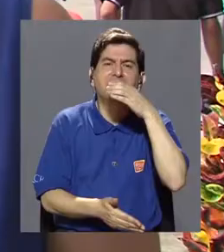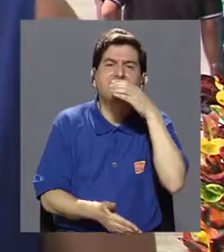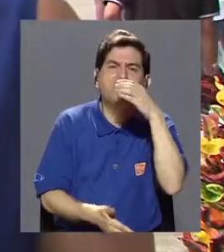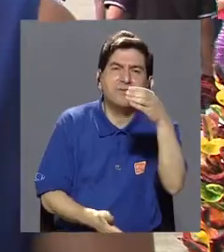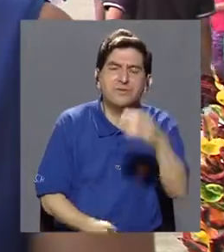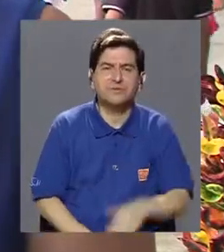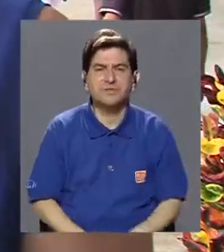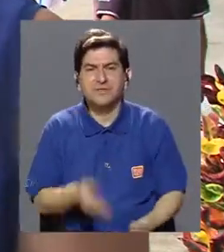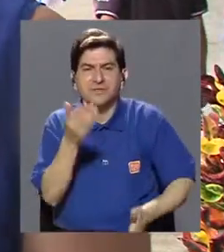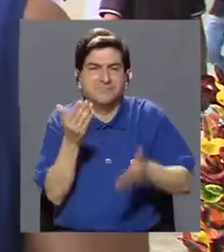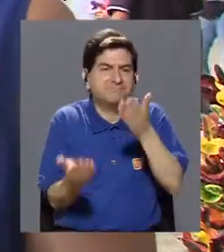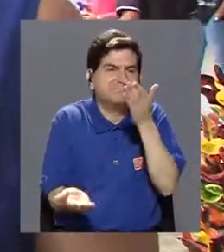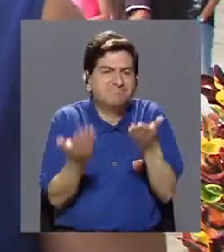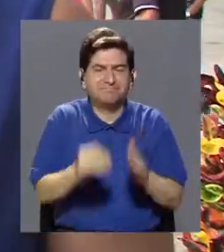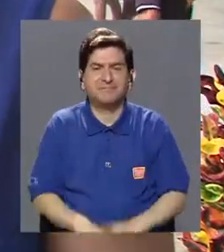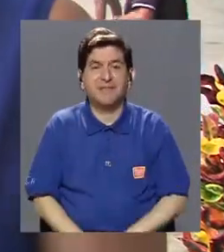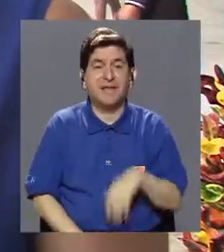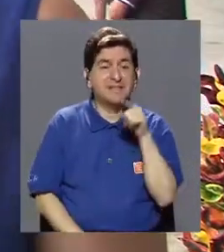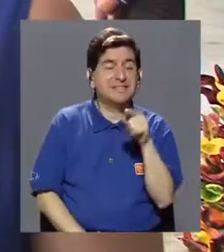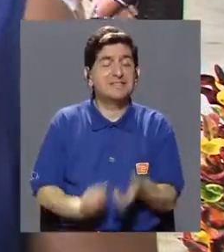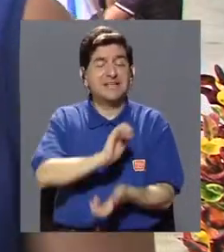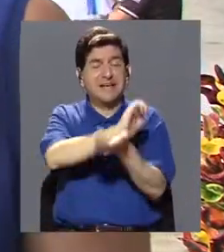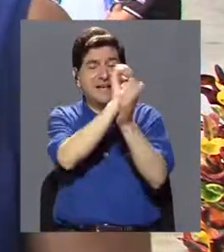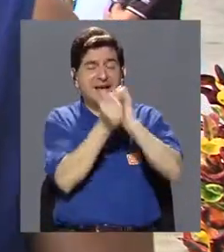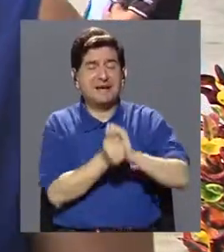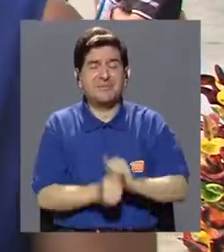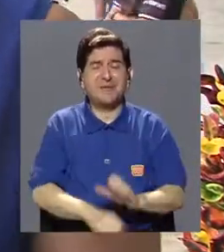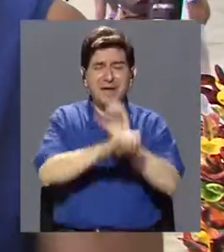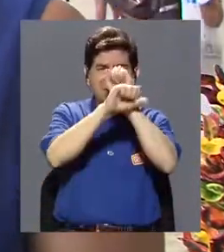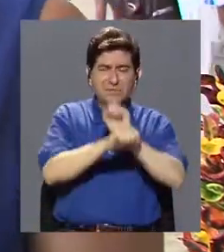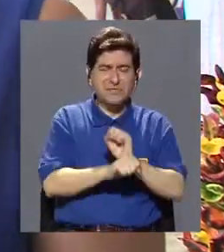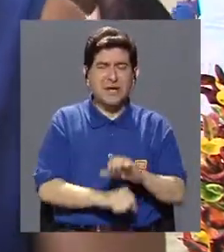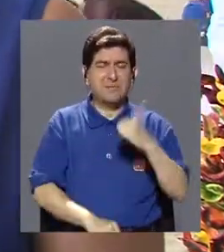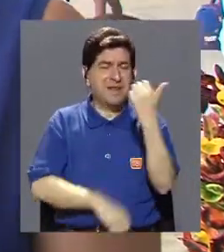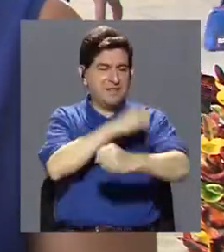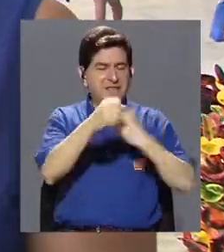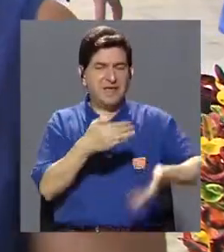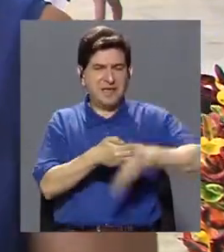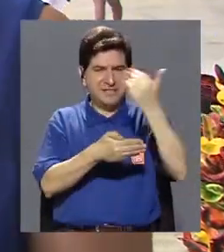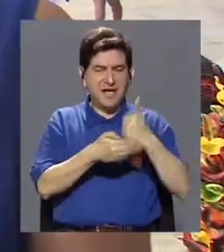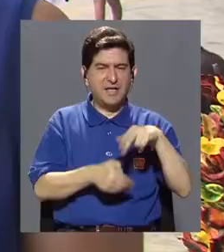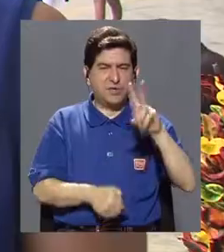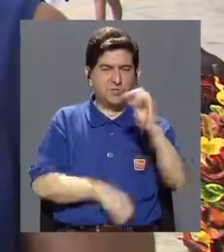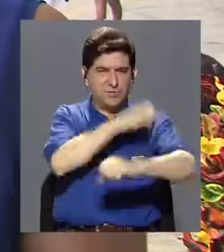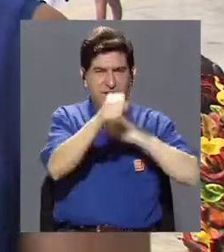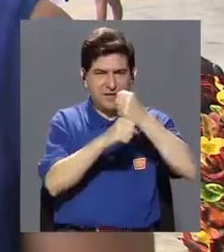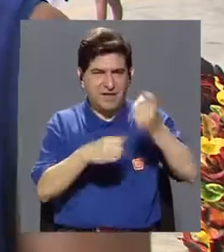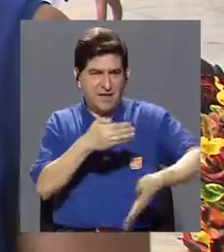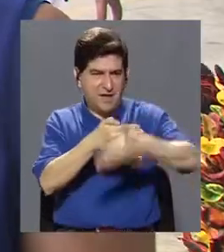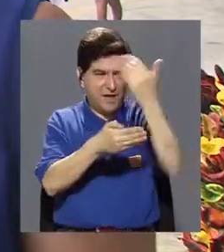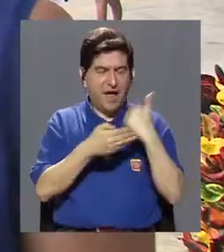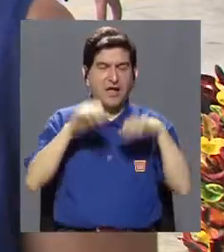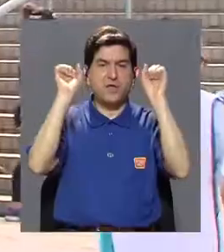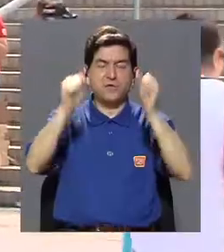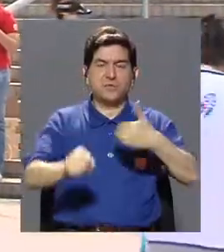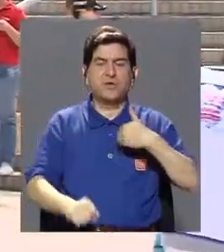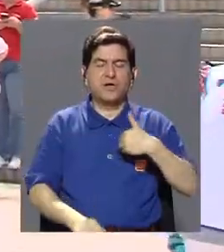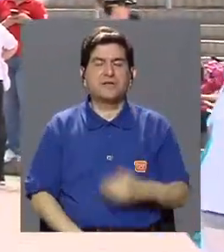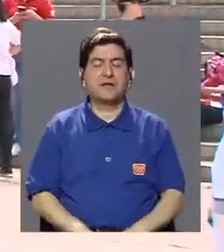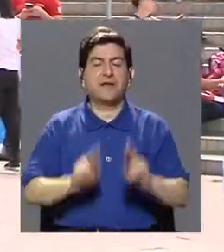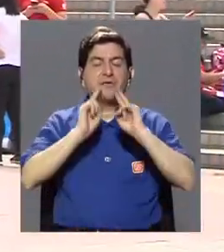de que si hubiera cambiado algún hábito unos 10 años antes o 20 años antes, hubiéramos tenido un desenlace diferente.